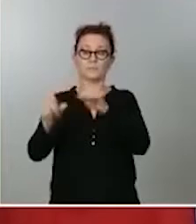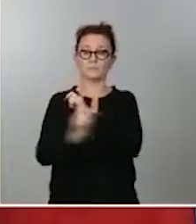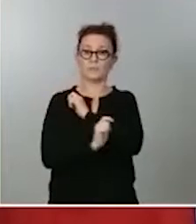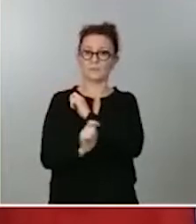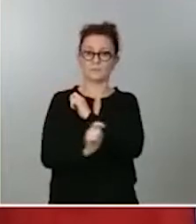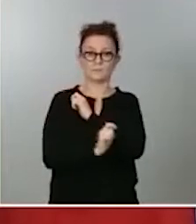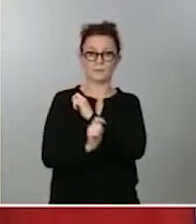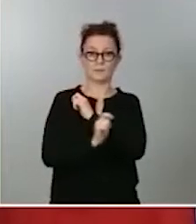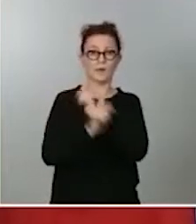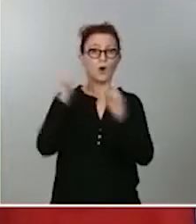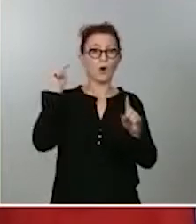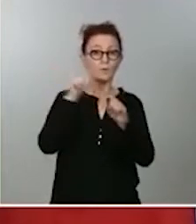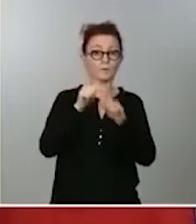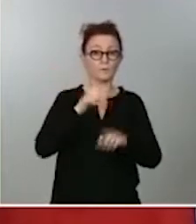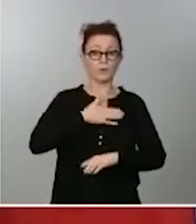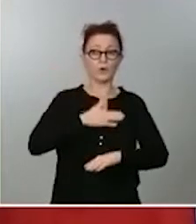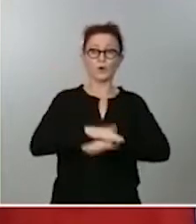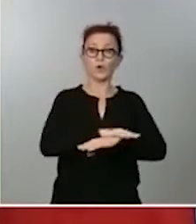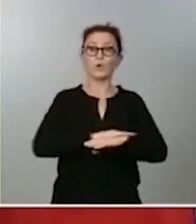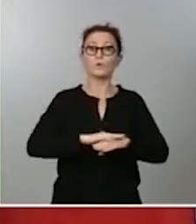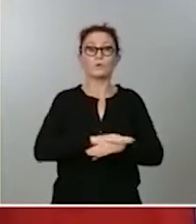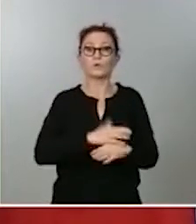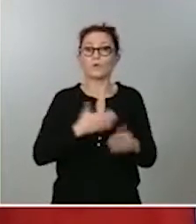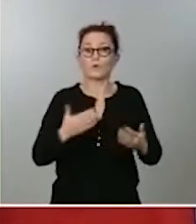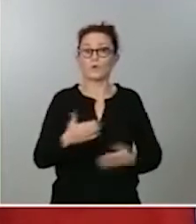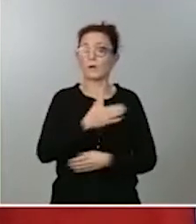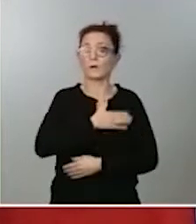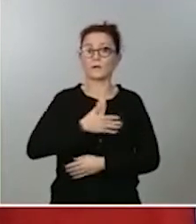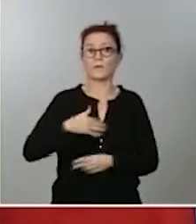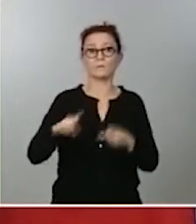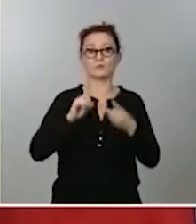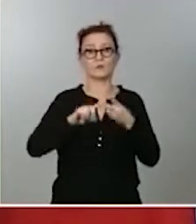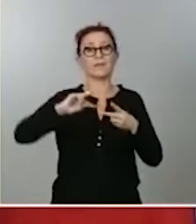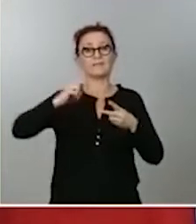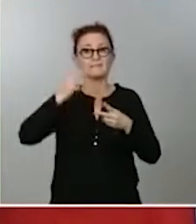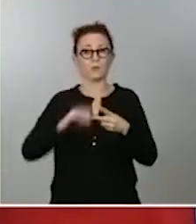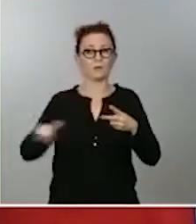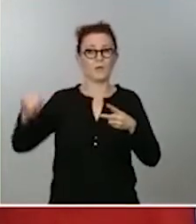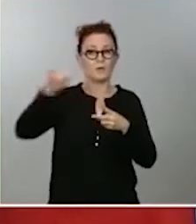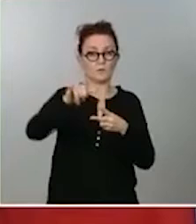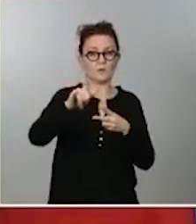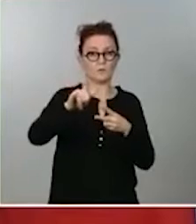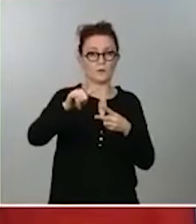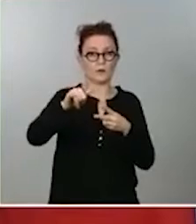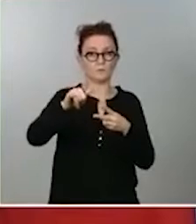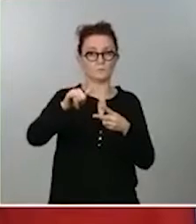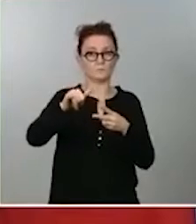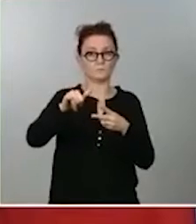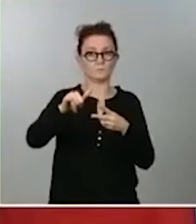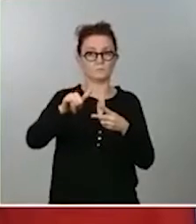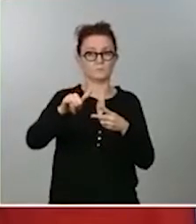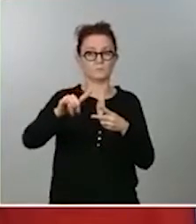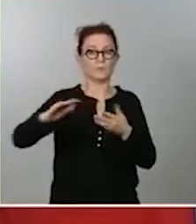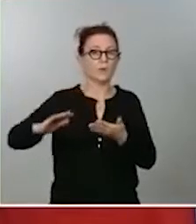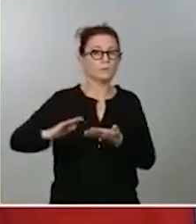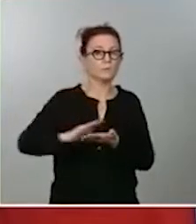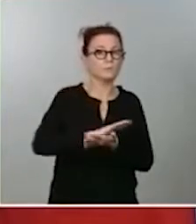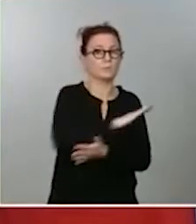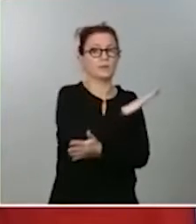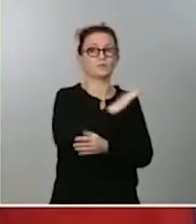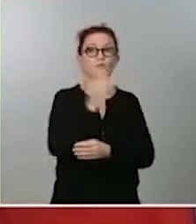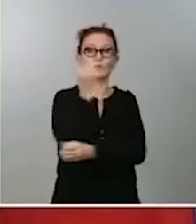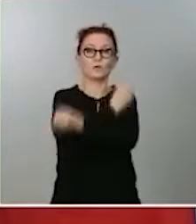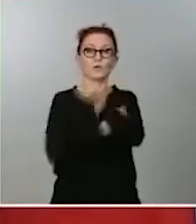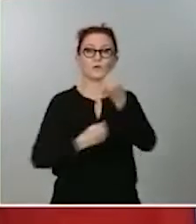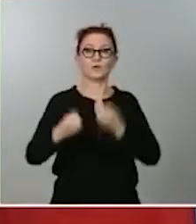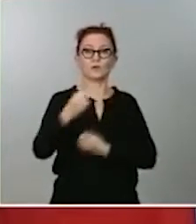de este Gobierno, por supuesto, es que esta segunda aerolínea en volumen de impacto económico comercial de nuestro territorio